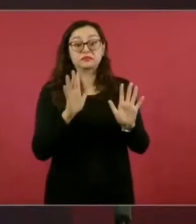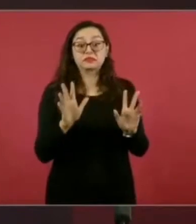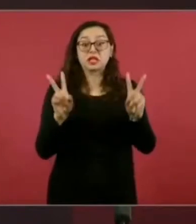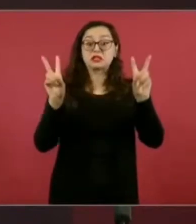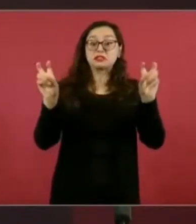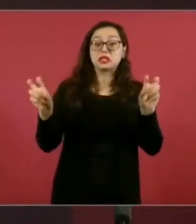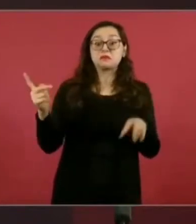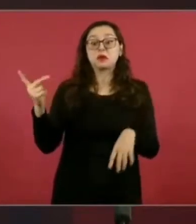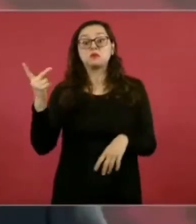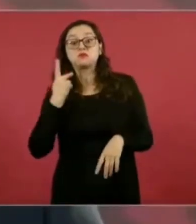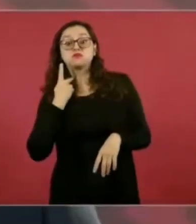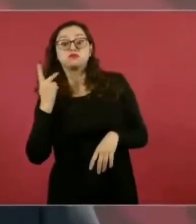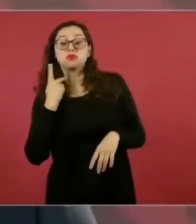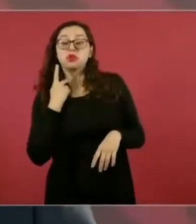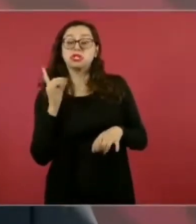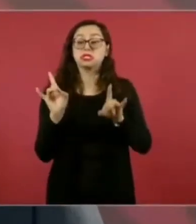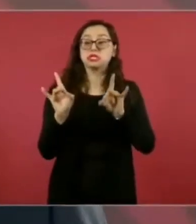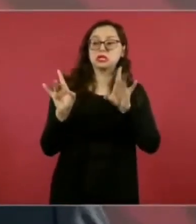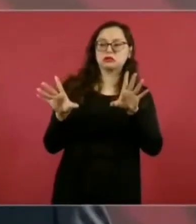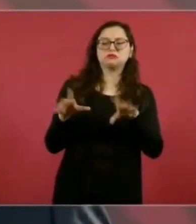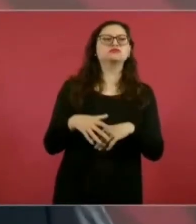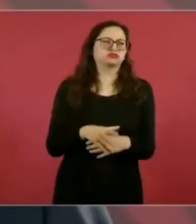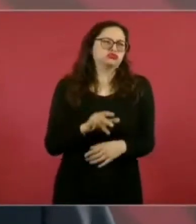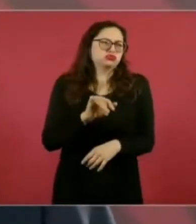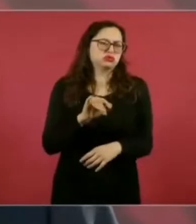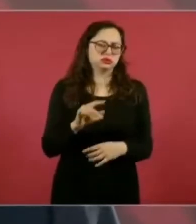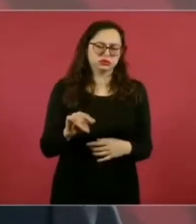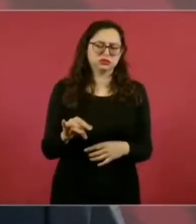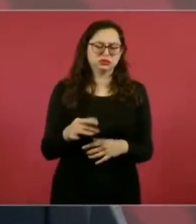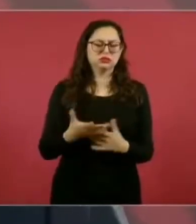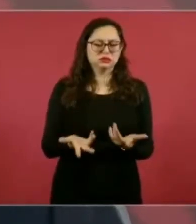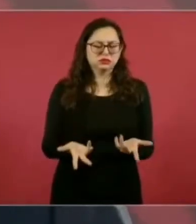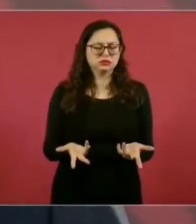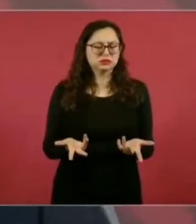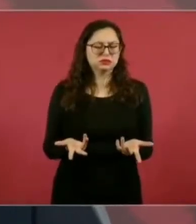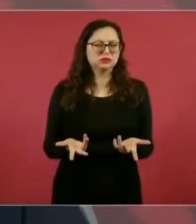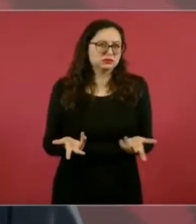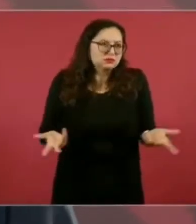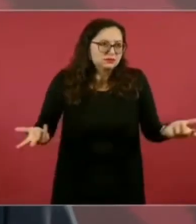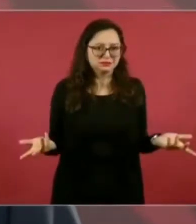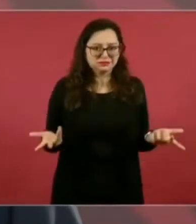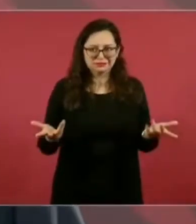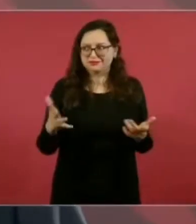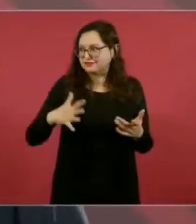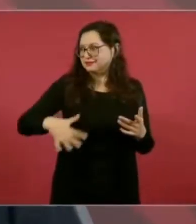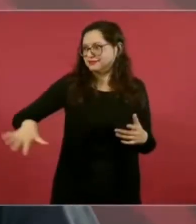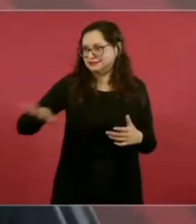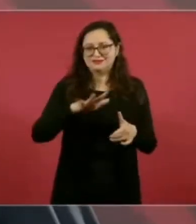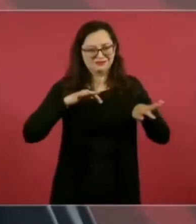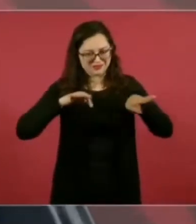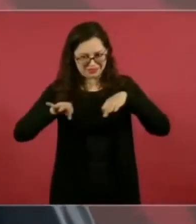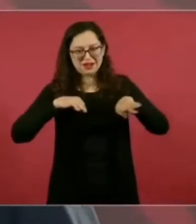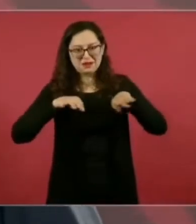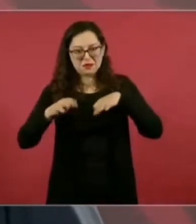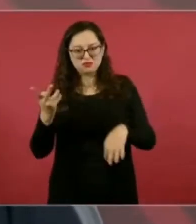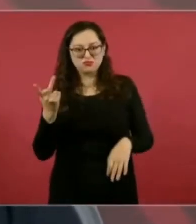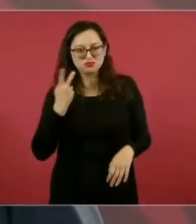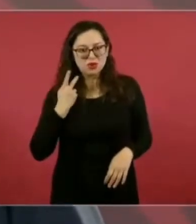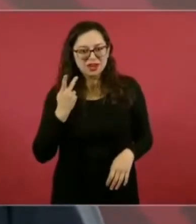claro que fue una situación política. ¿De qué otra índole va a ser una decisión así?